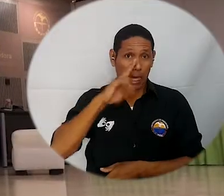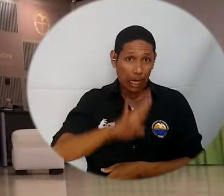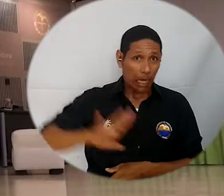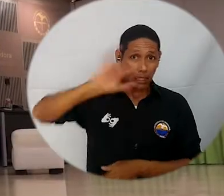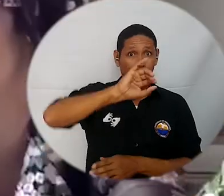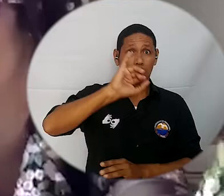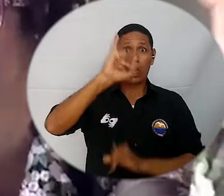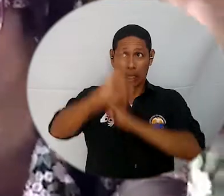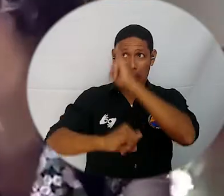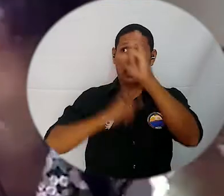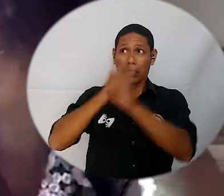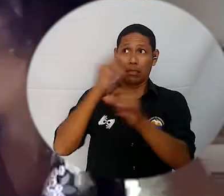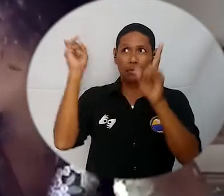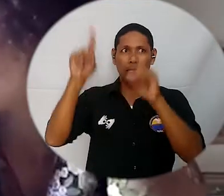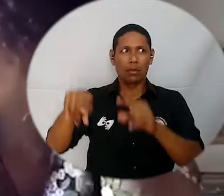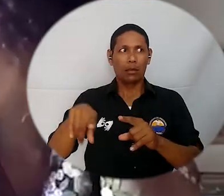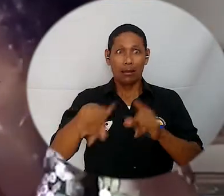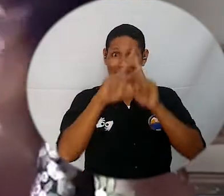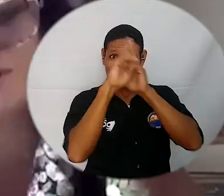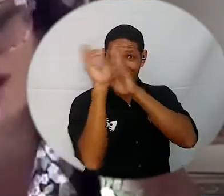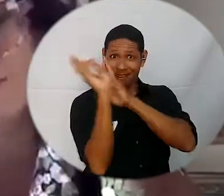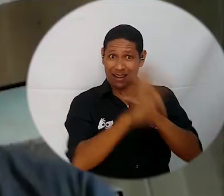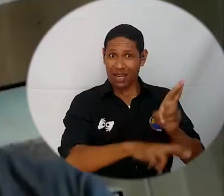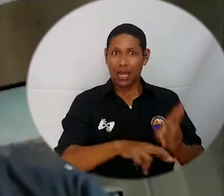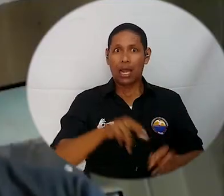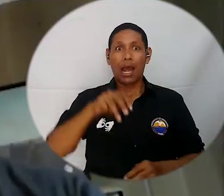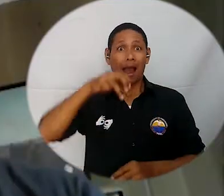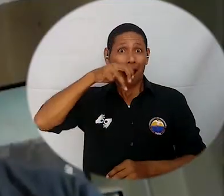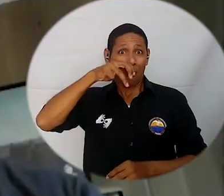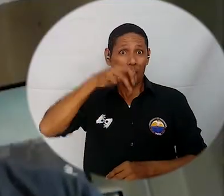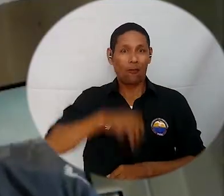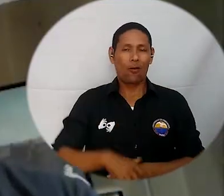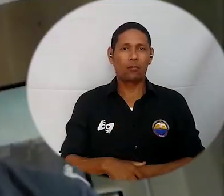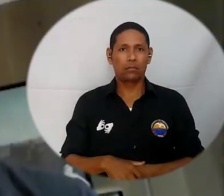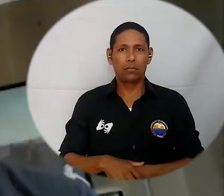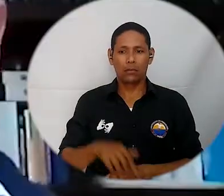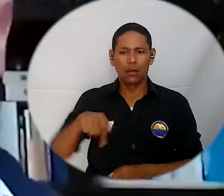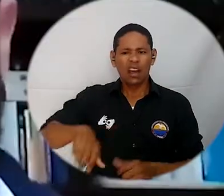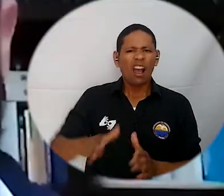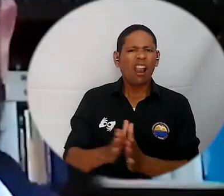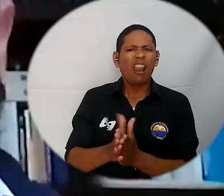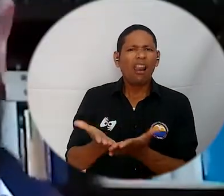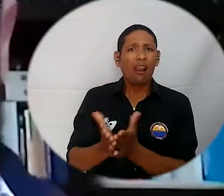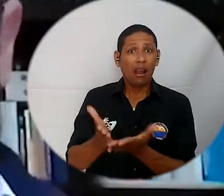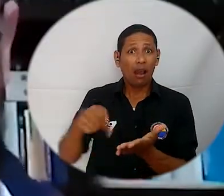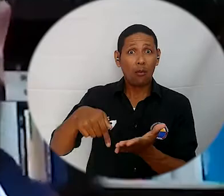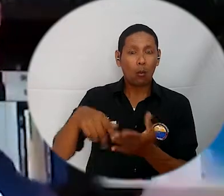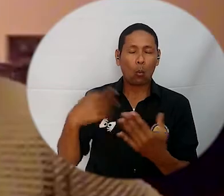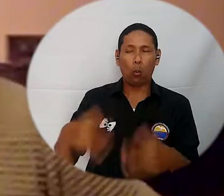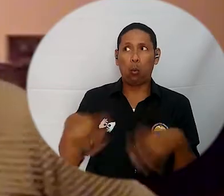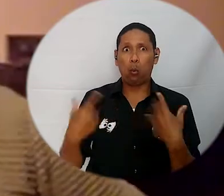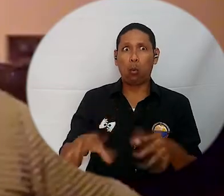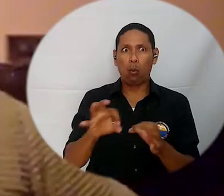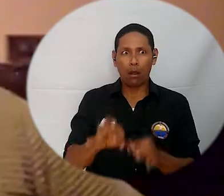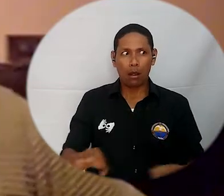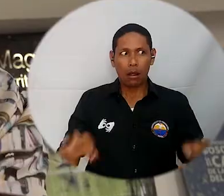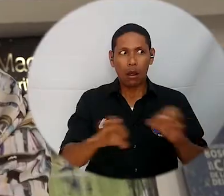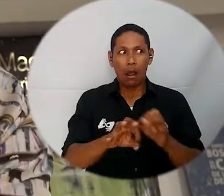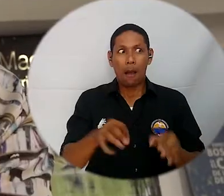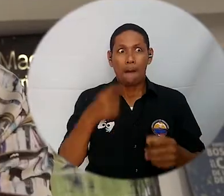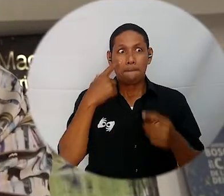Además, Phil Smart conectó a autores nacionales e internacionales que compartieron diferentes experiencias en homenaje a Gabo.